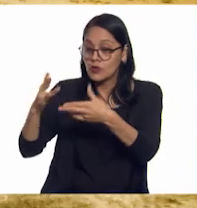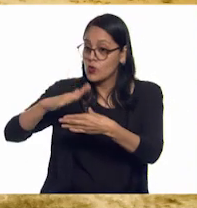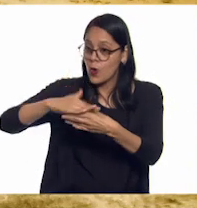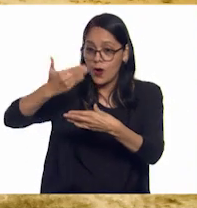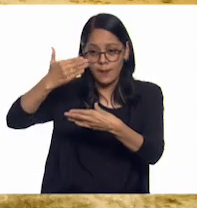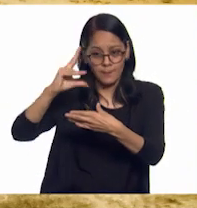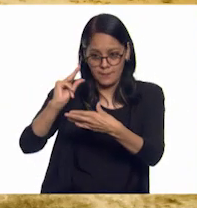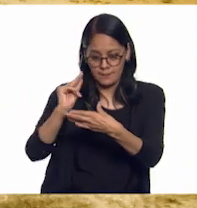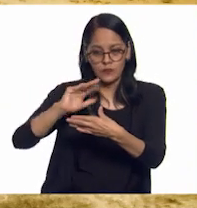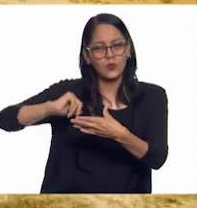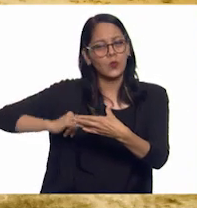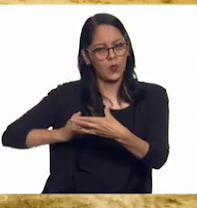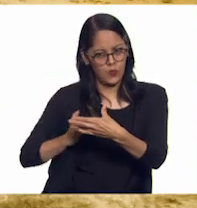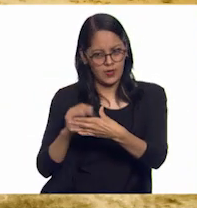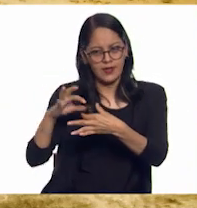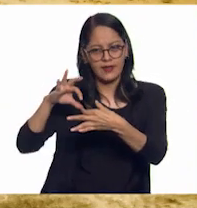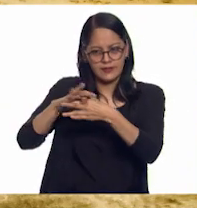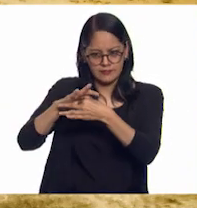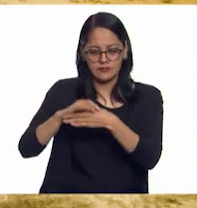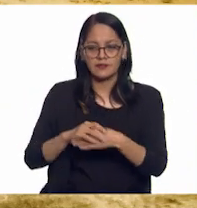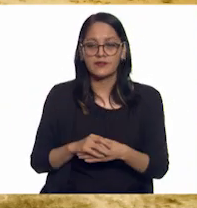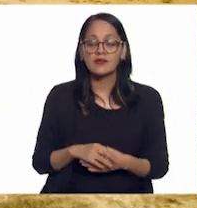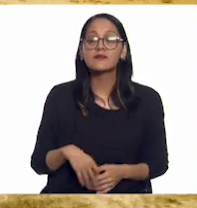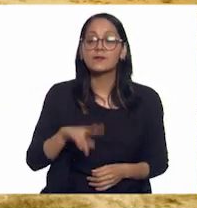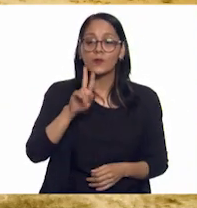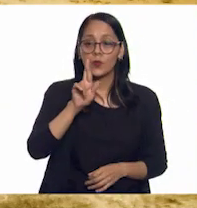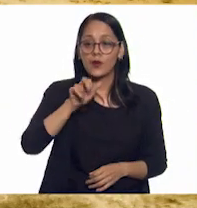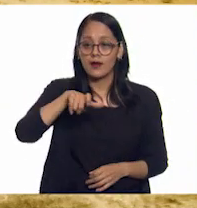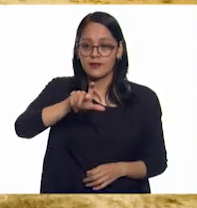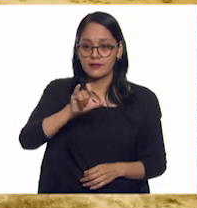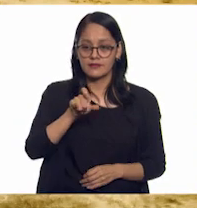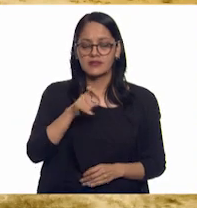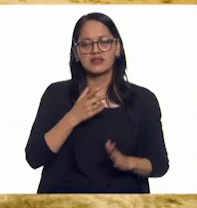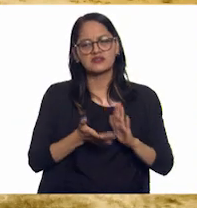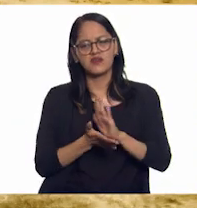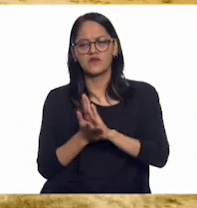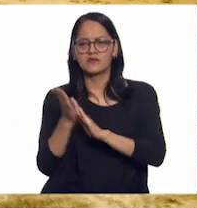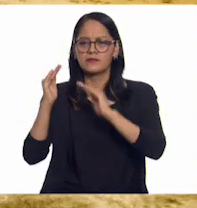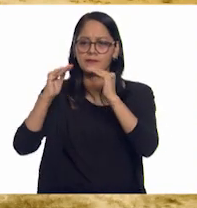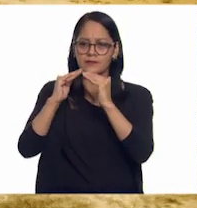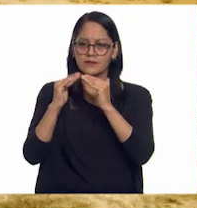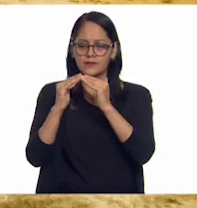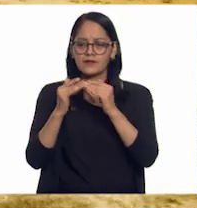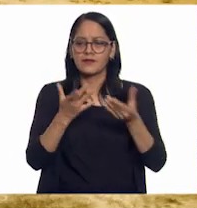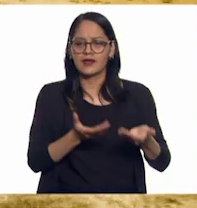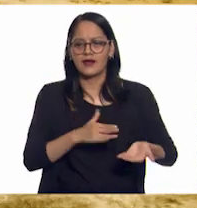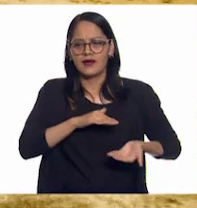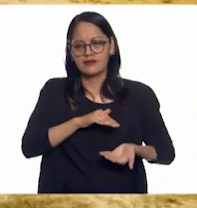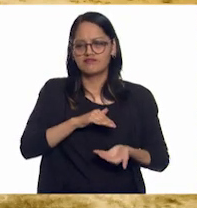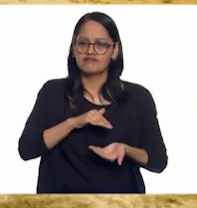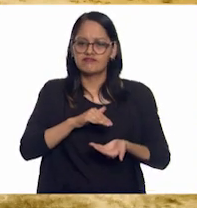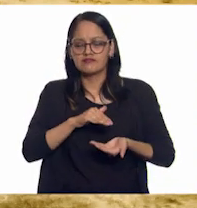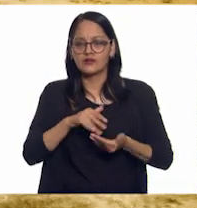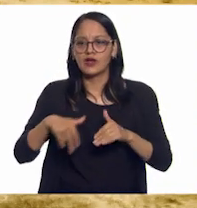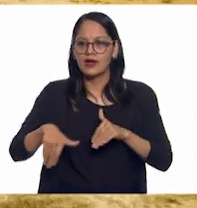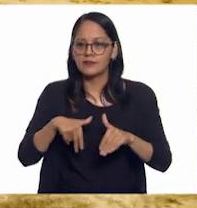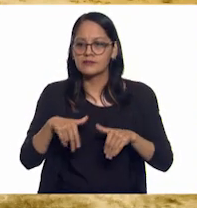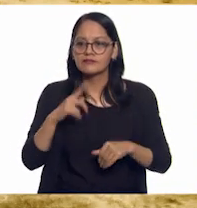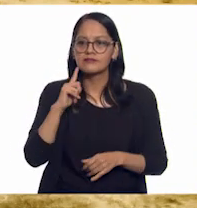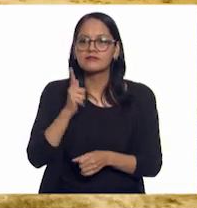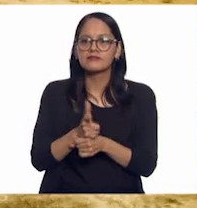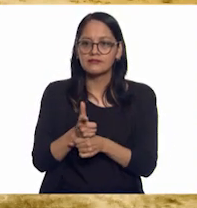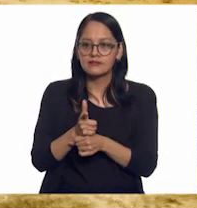como Urakimataro regresó a casa, se llevó su regalo, caminó y se dio cuenta